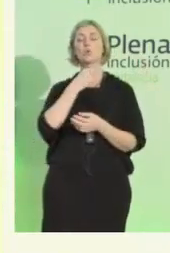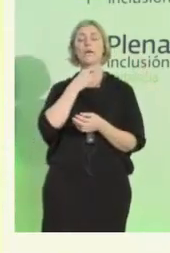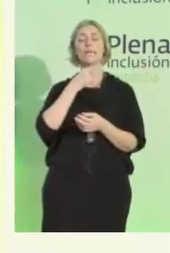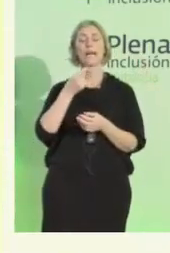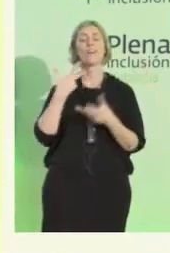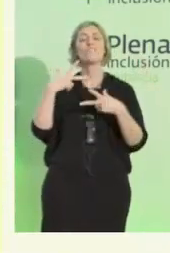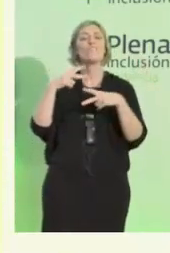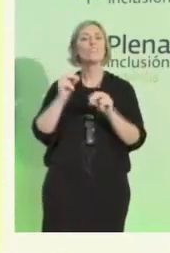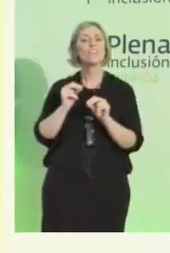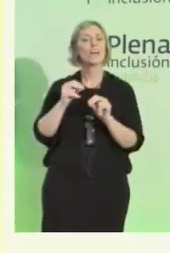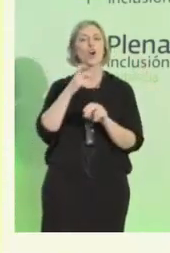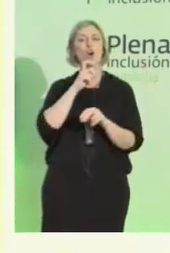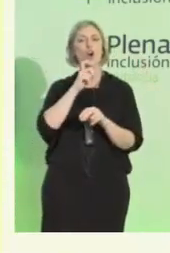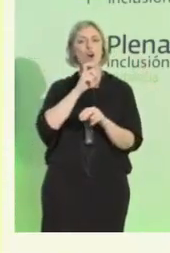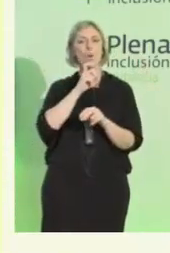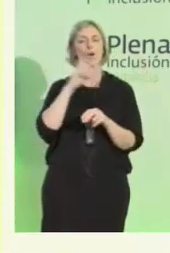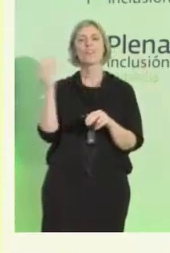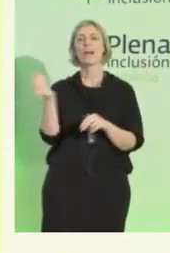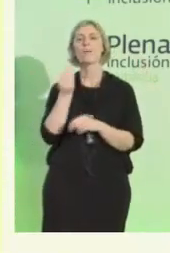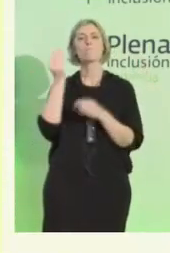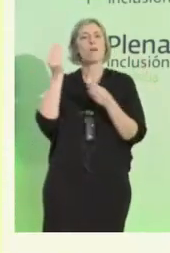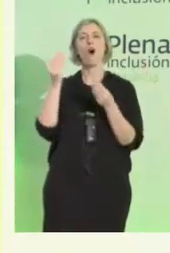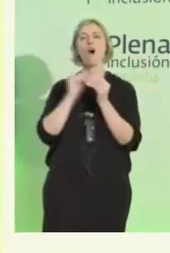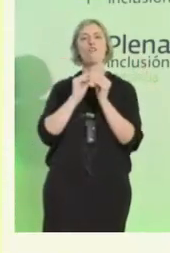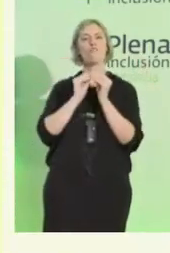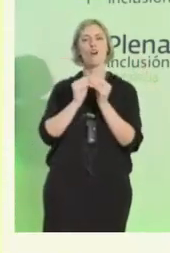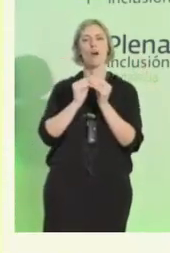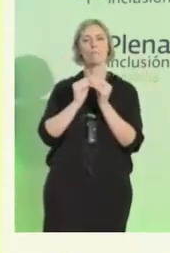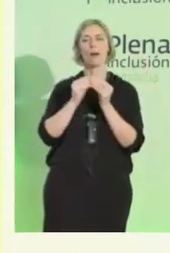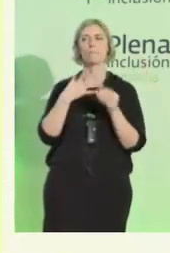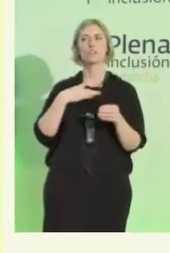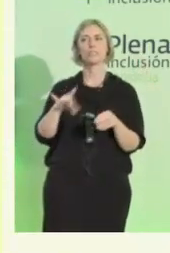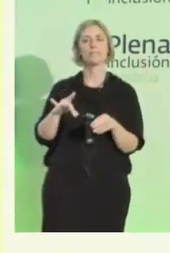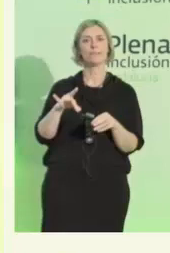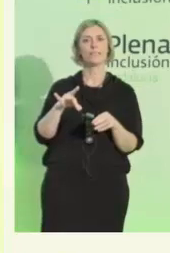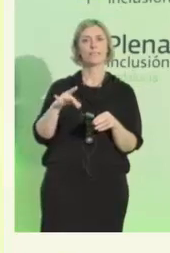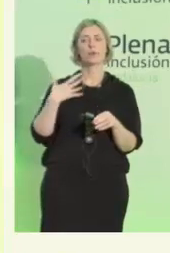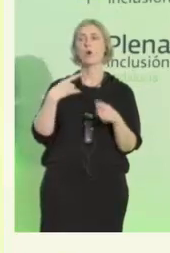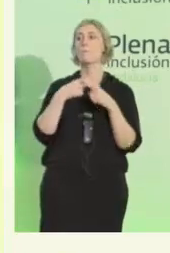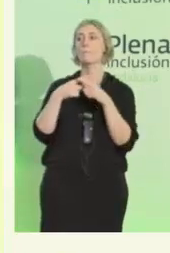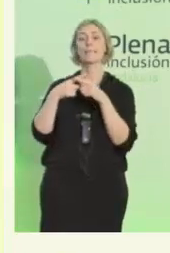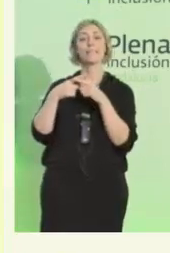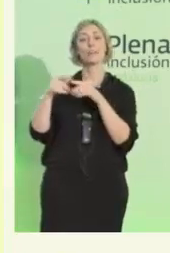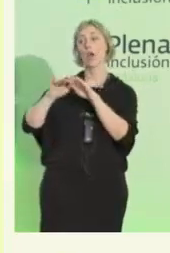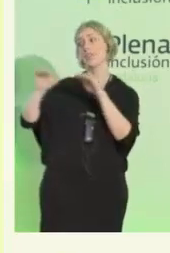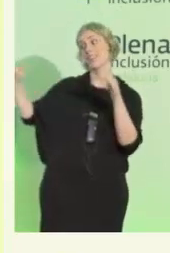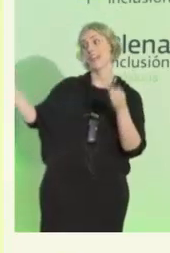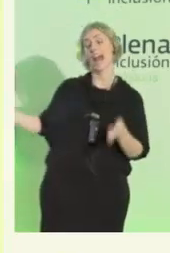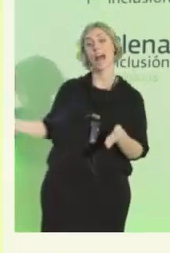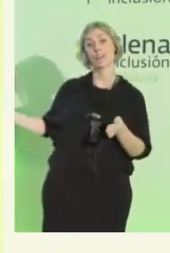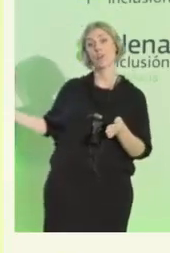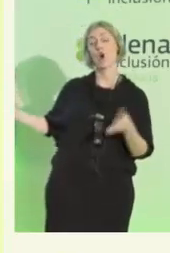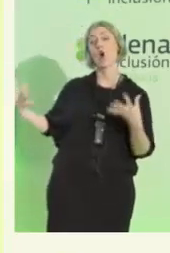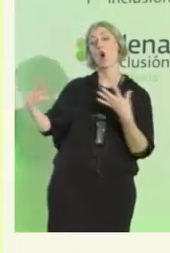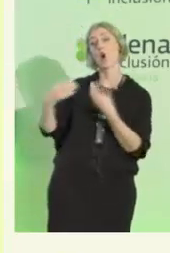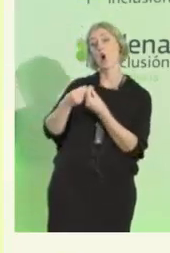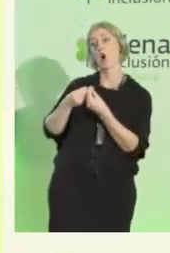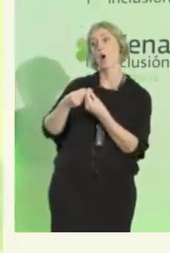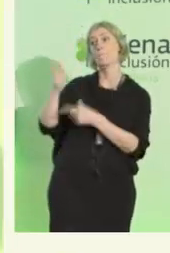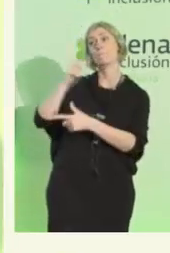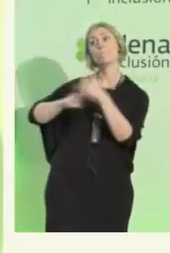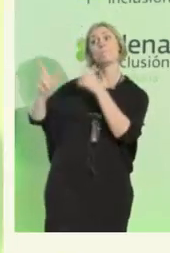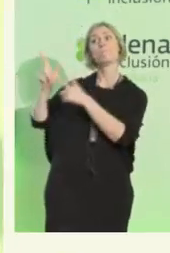compartiendo este escenario y la despedida con grandes viajeras. Por favor, que suban nuestras